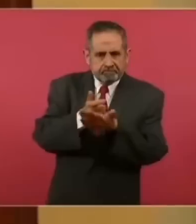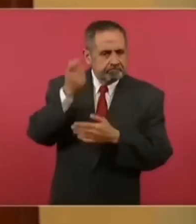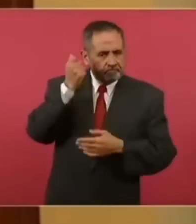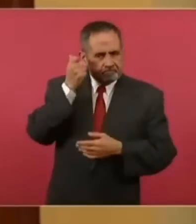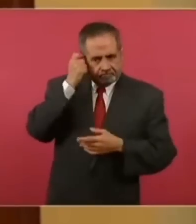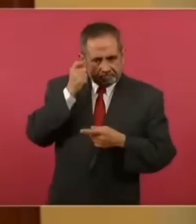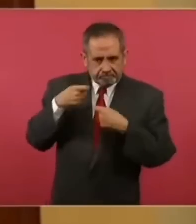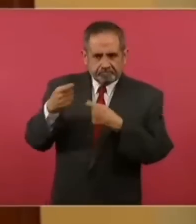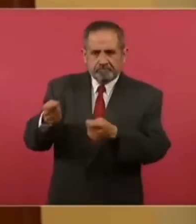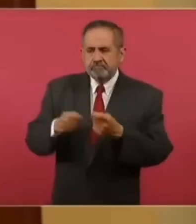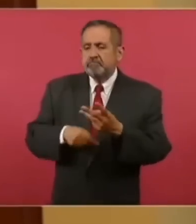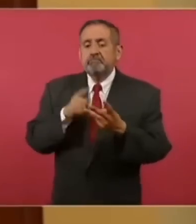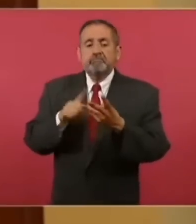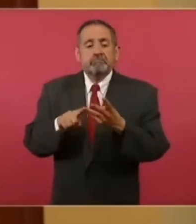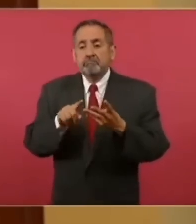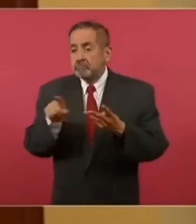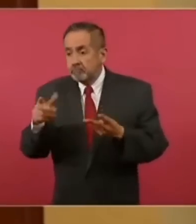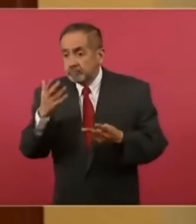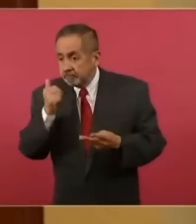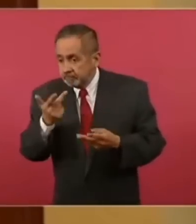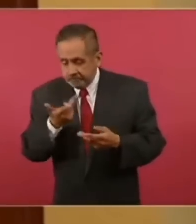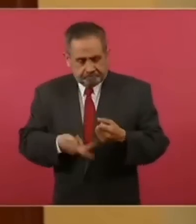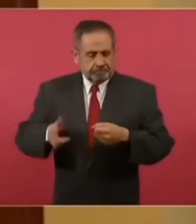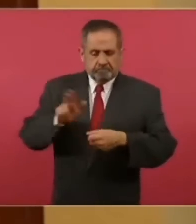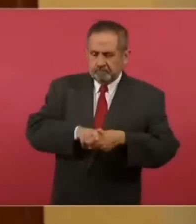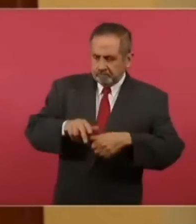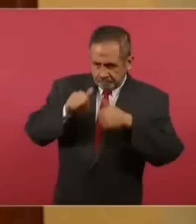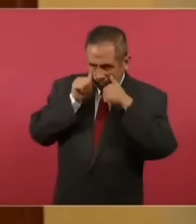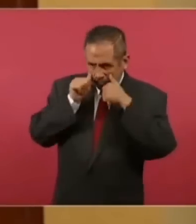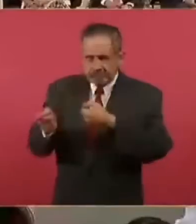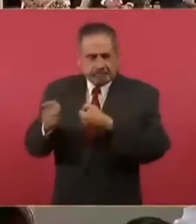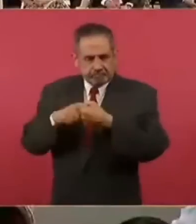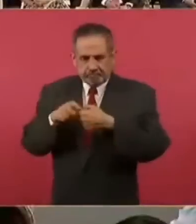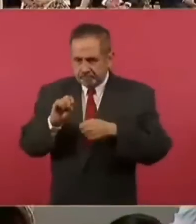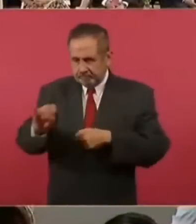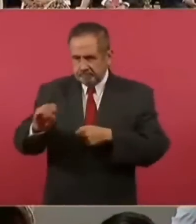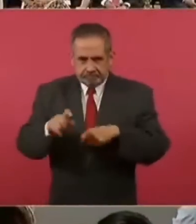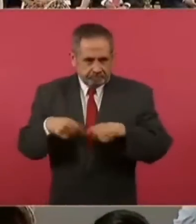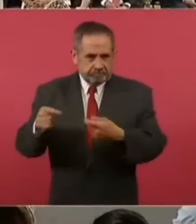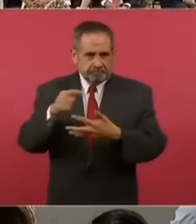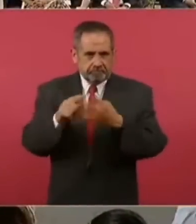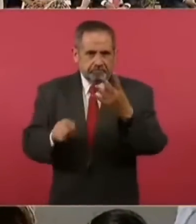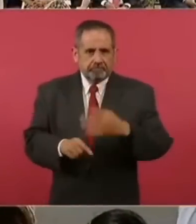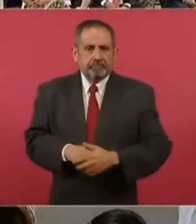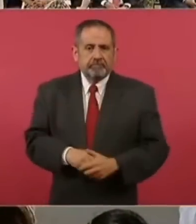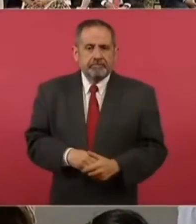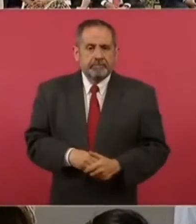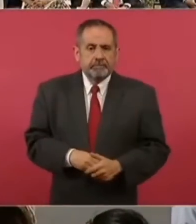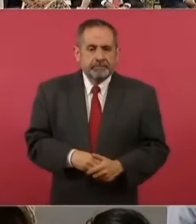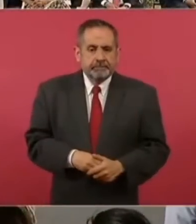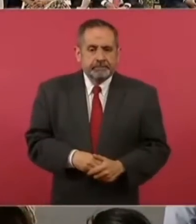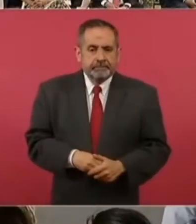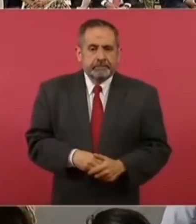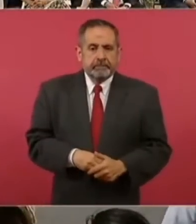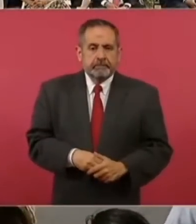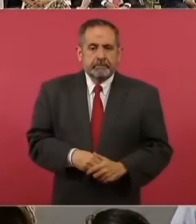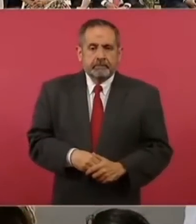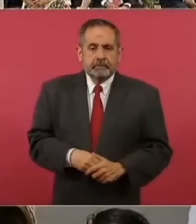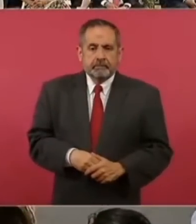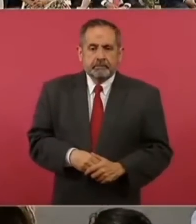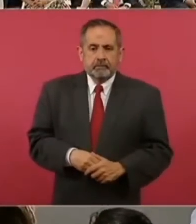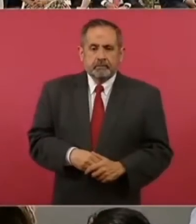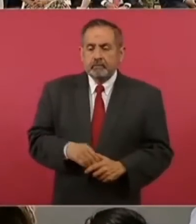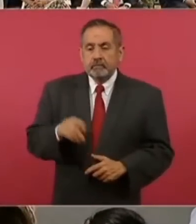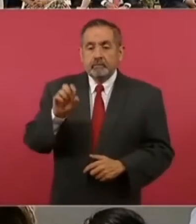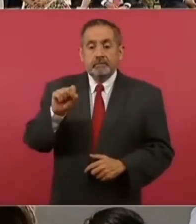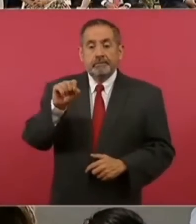salud a quienes carecen de seguridad social aquí ya incluso bajamos de 68